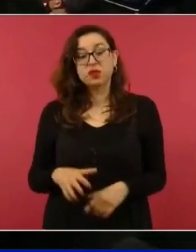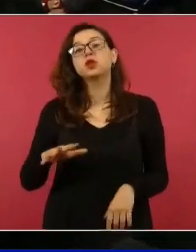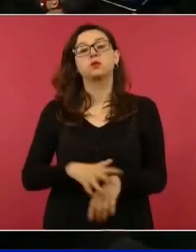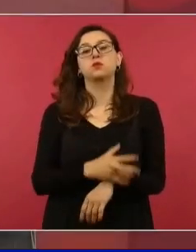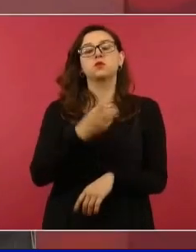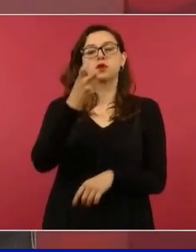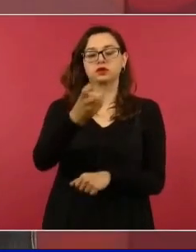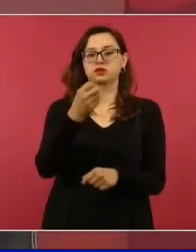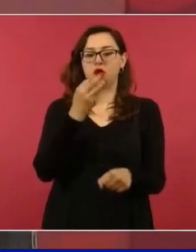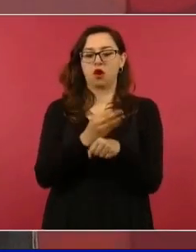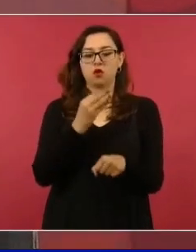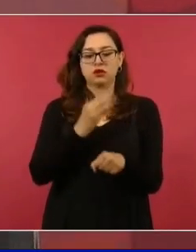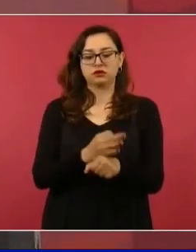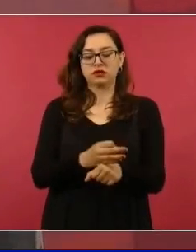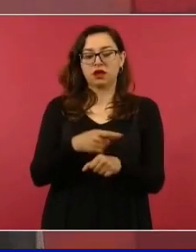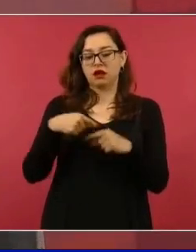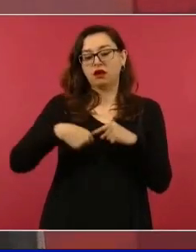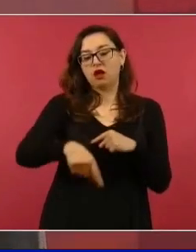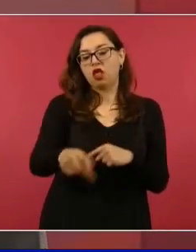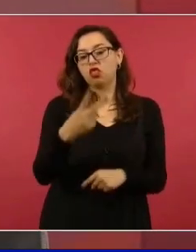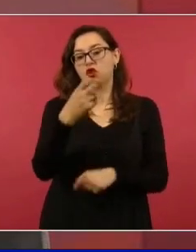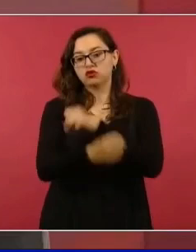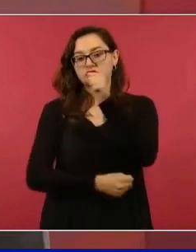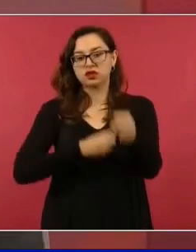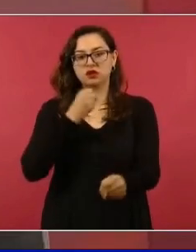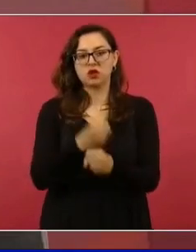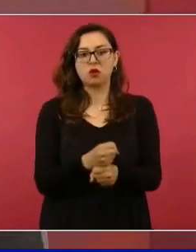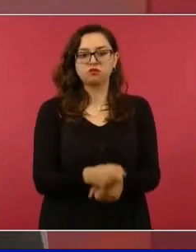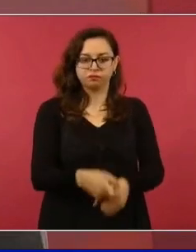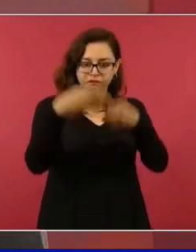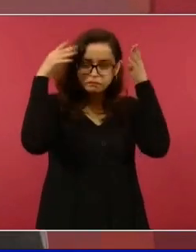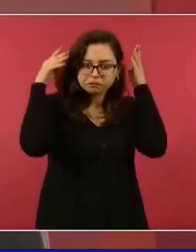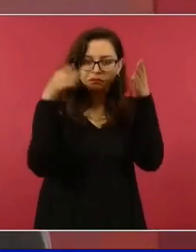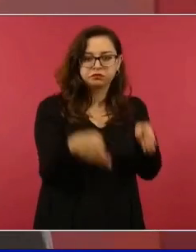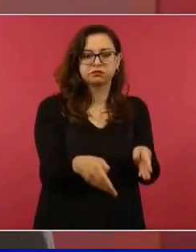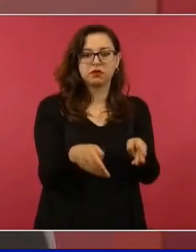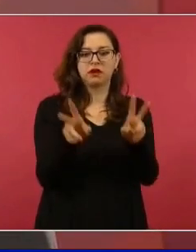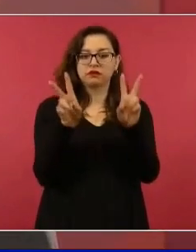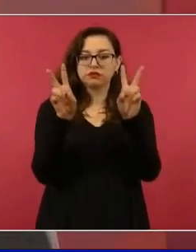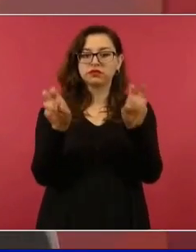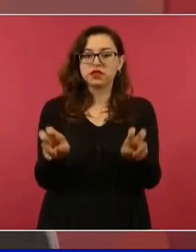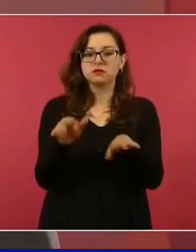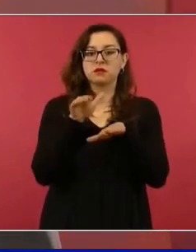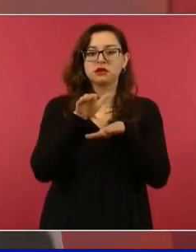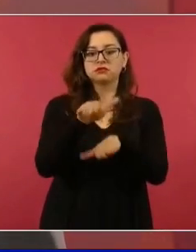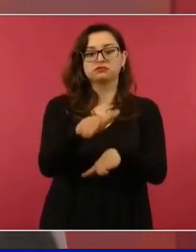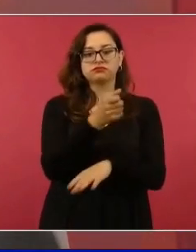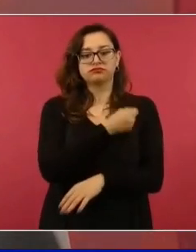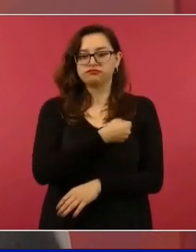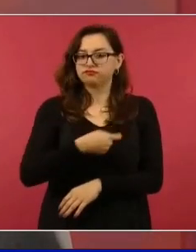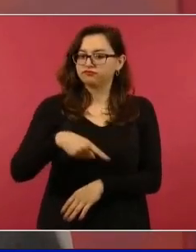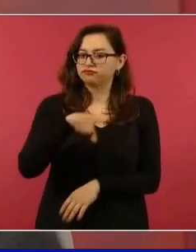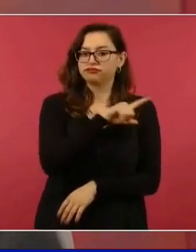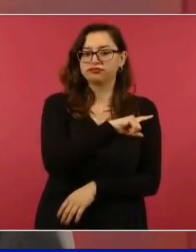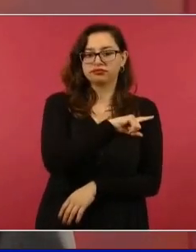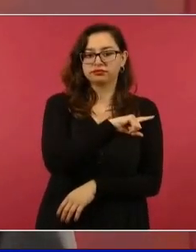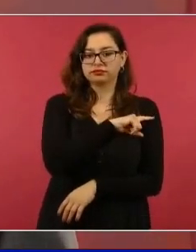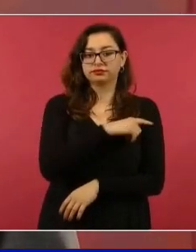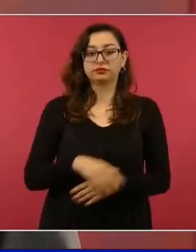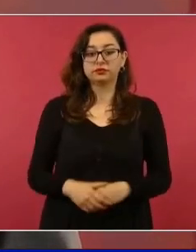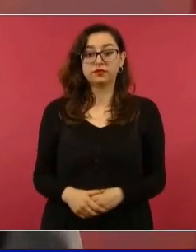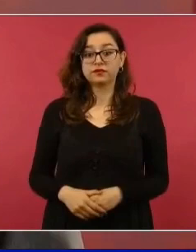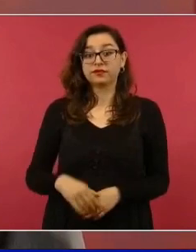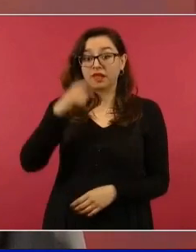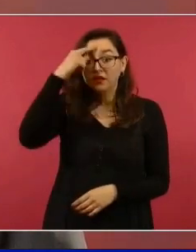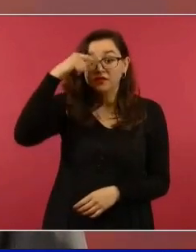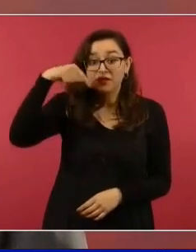en materia de salud. No es fácil, porque ya